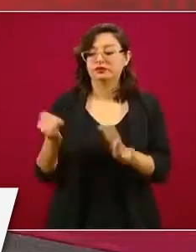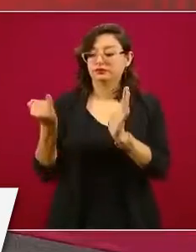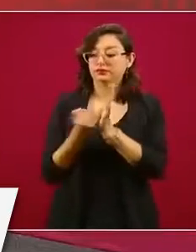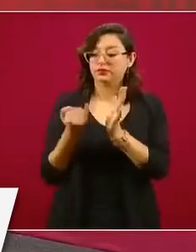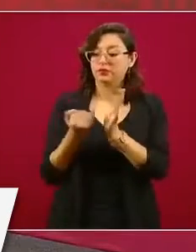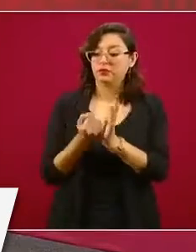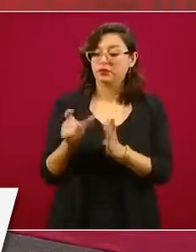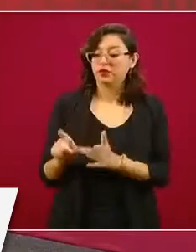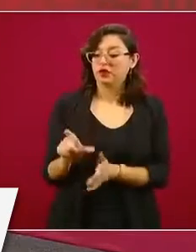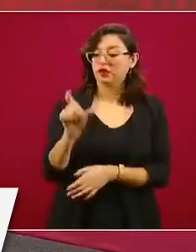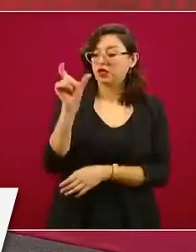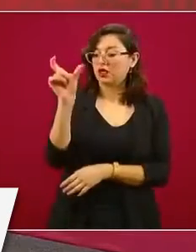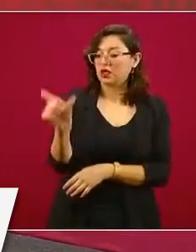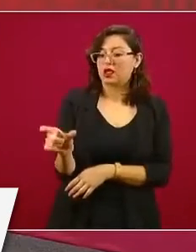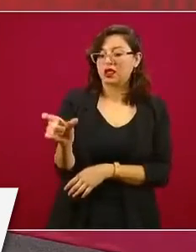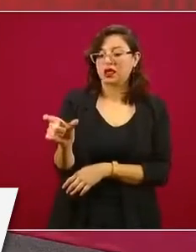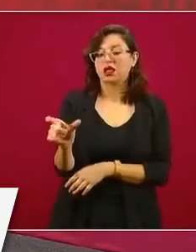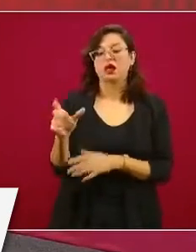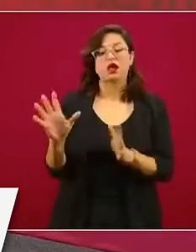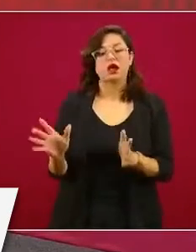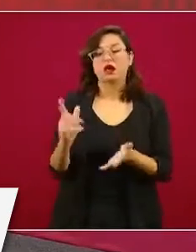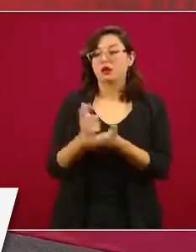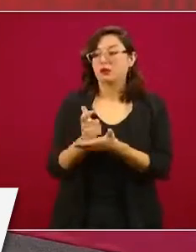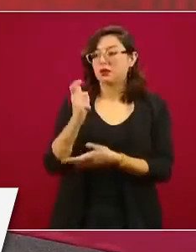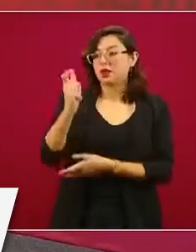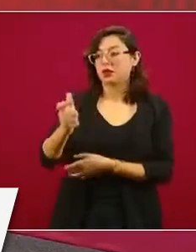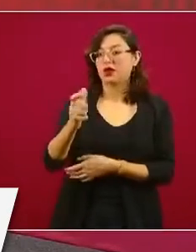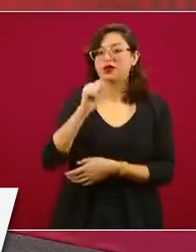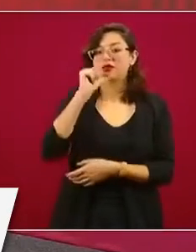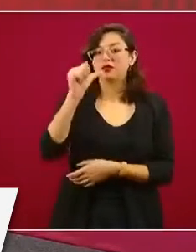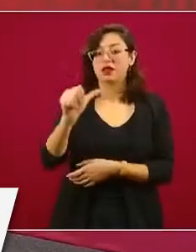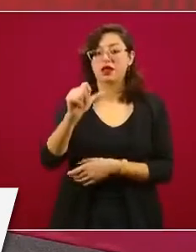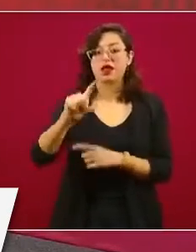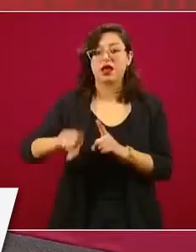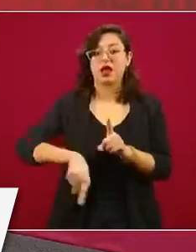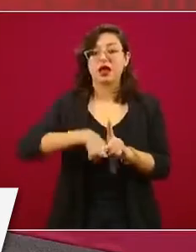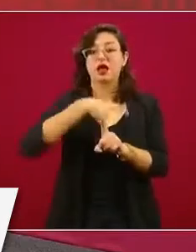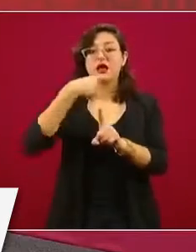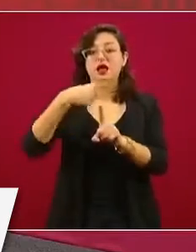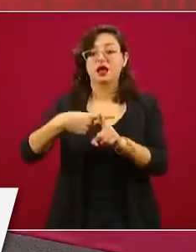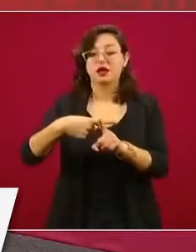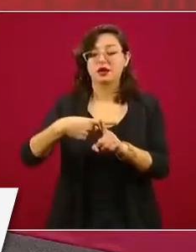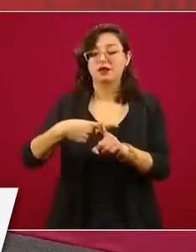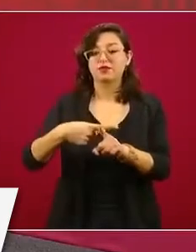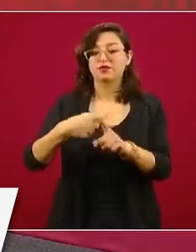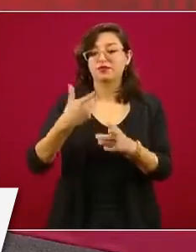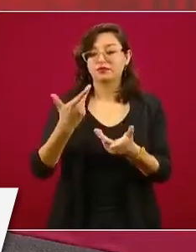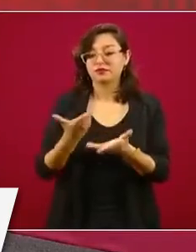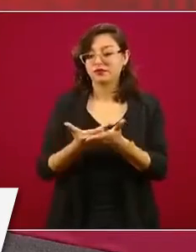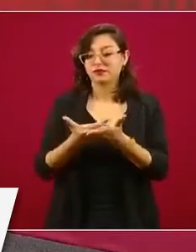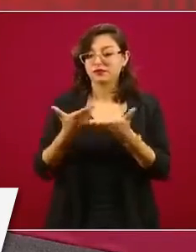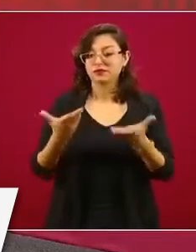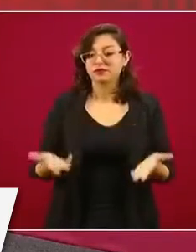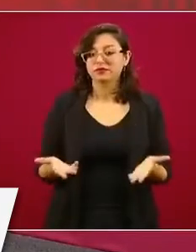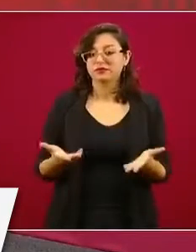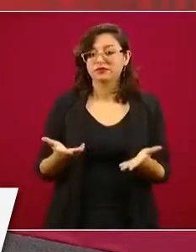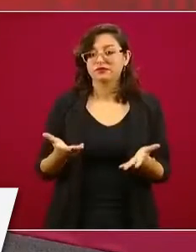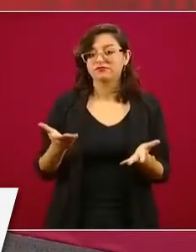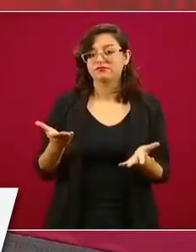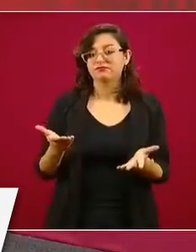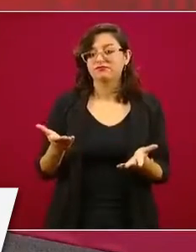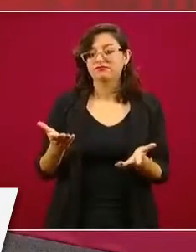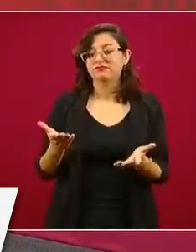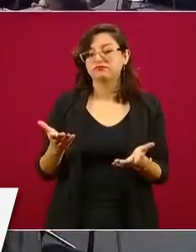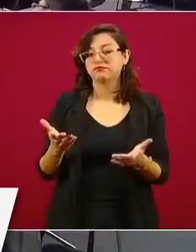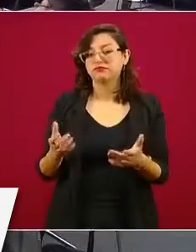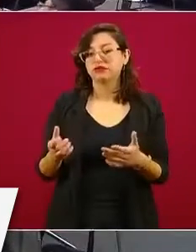histórico, que fue lo que no se pagó en su momento, más lo que le llaman la actualización, que no es otra cosa más que pegarle